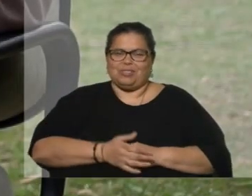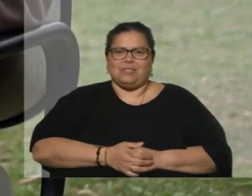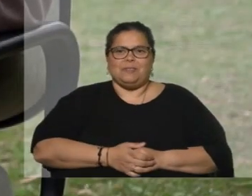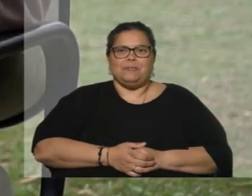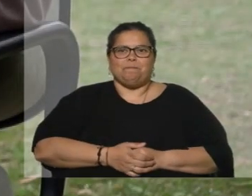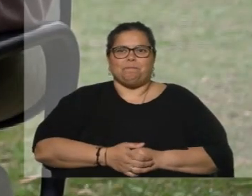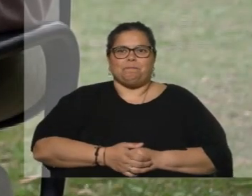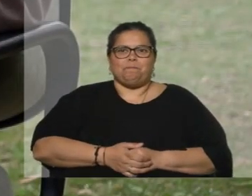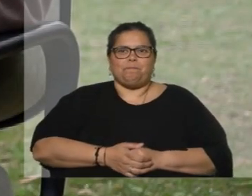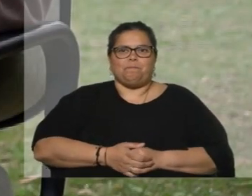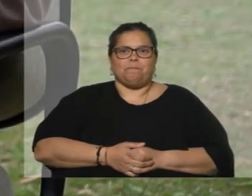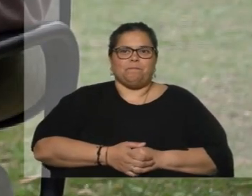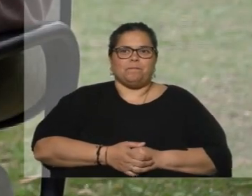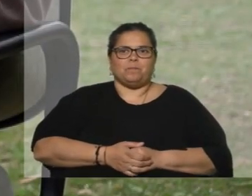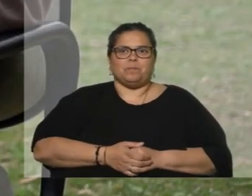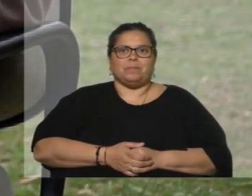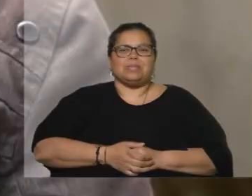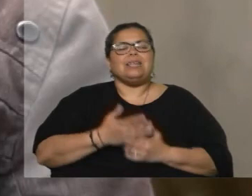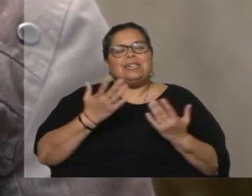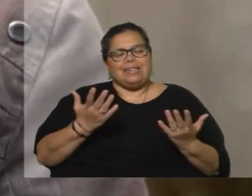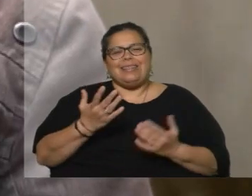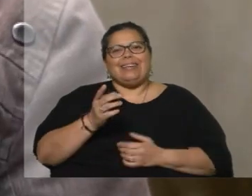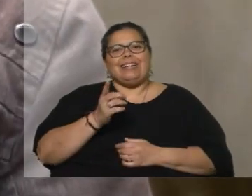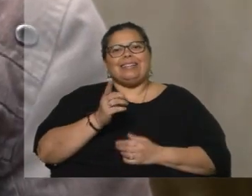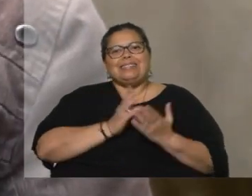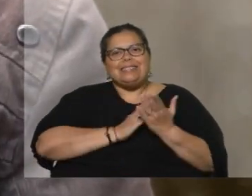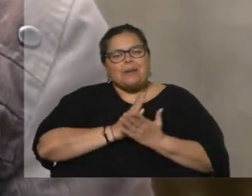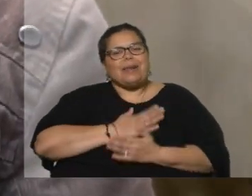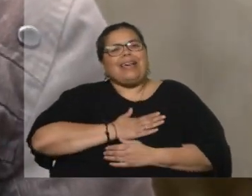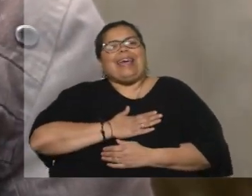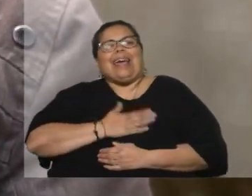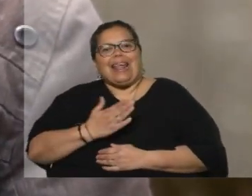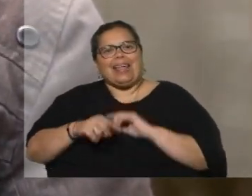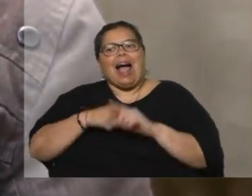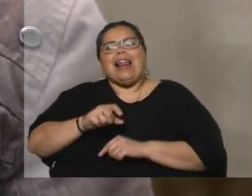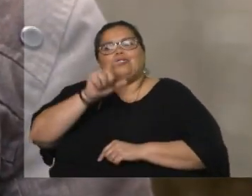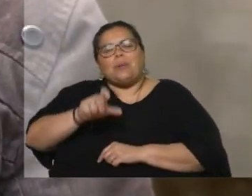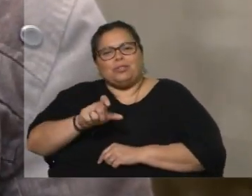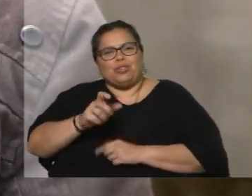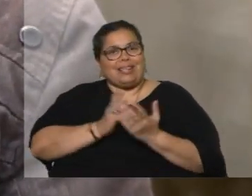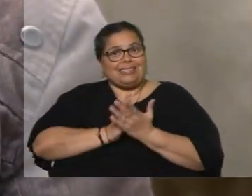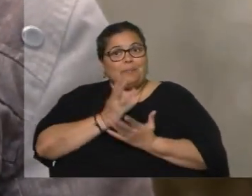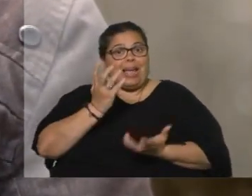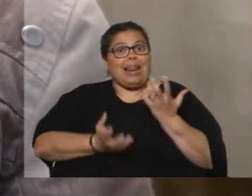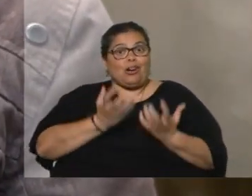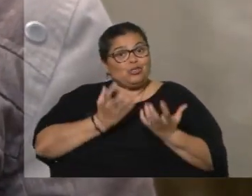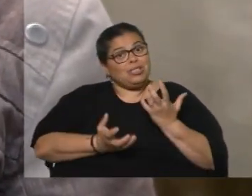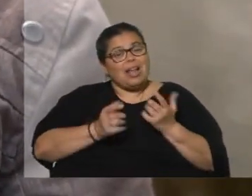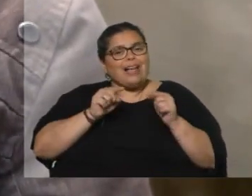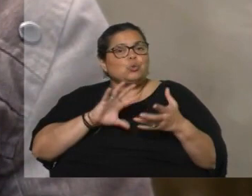No. Hablábamos de querer al demás, de querer al prójimo y estando en la cocina de una manera